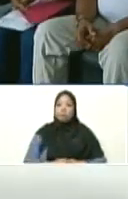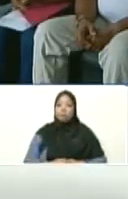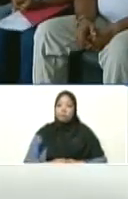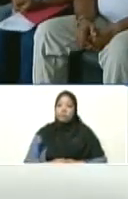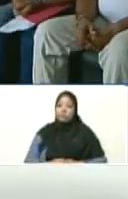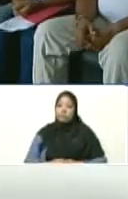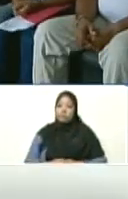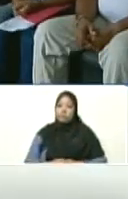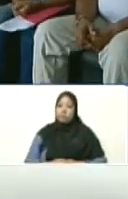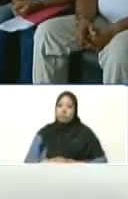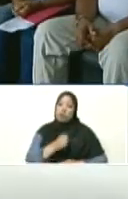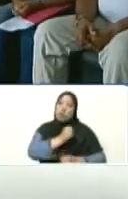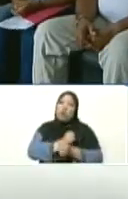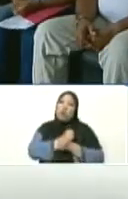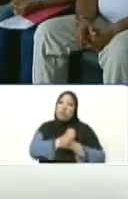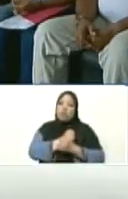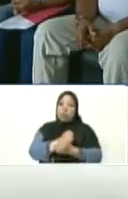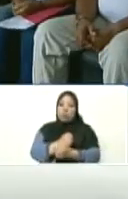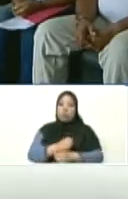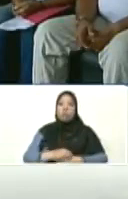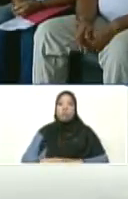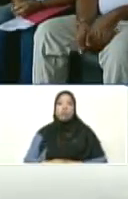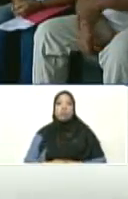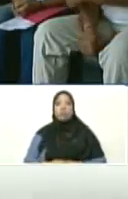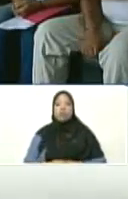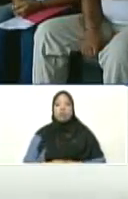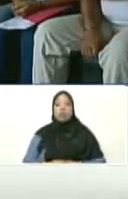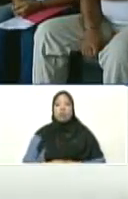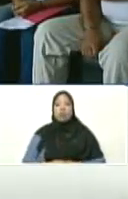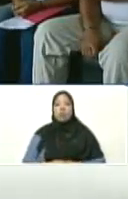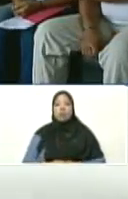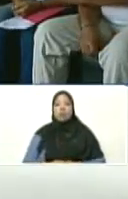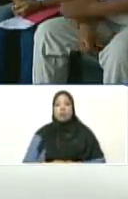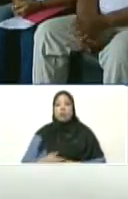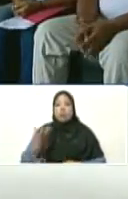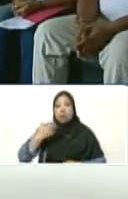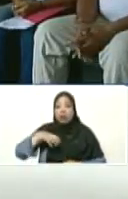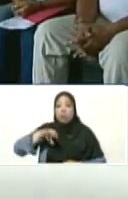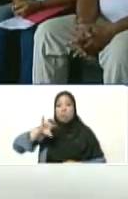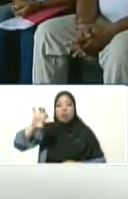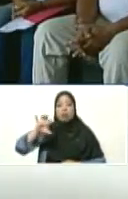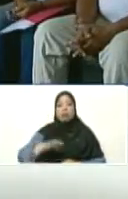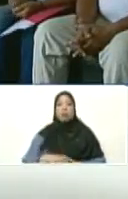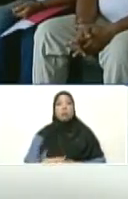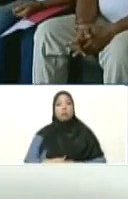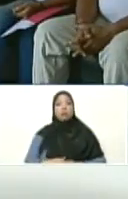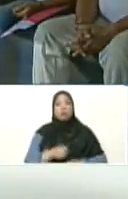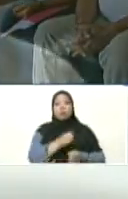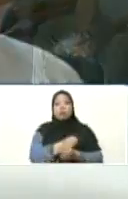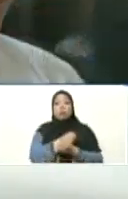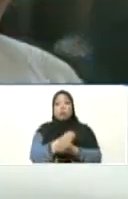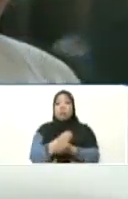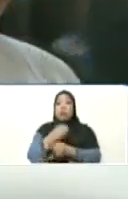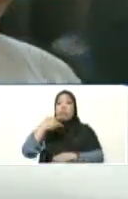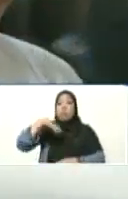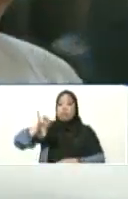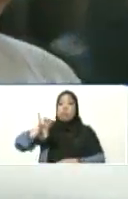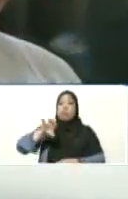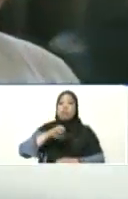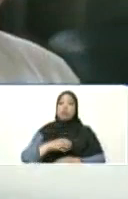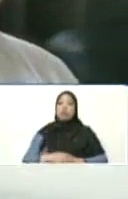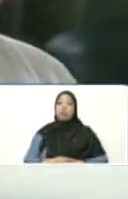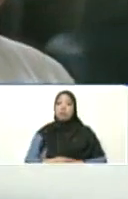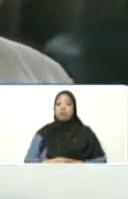por amor, por amor a la patria, por amor a Venezuela, por amor